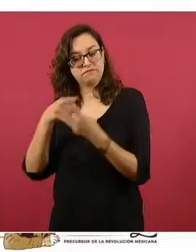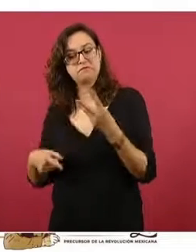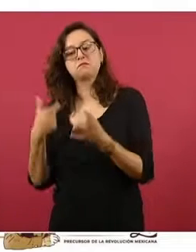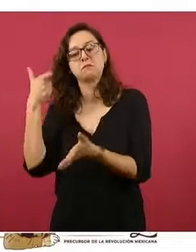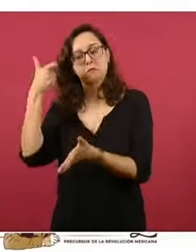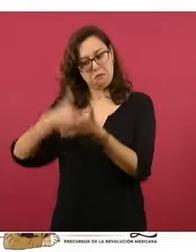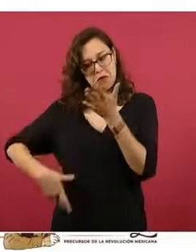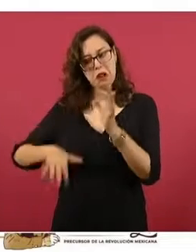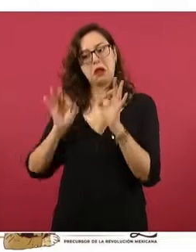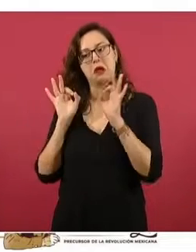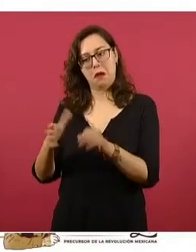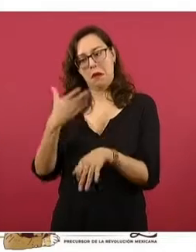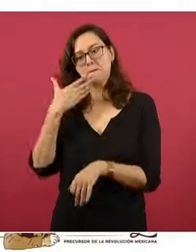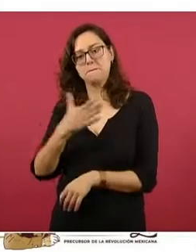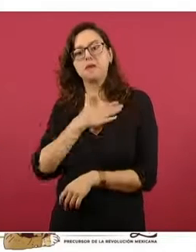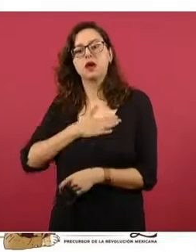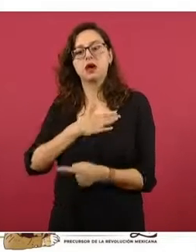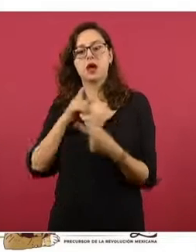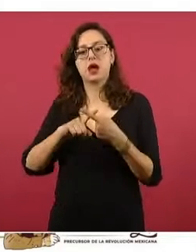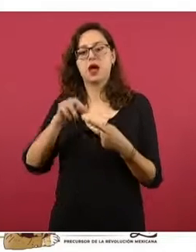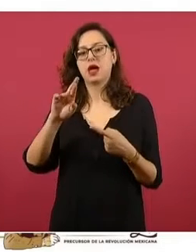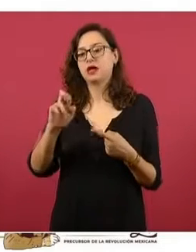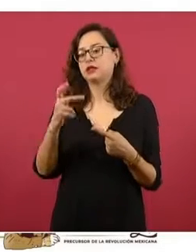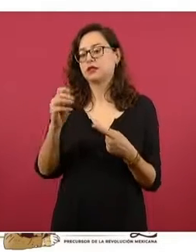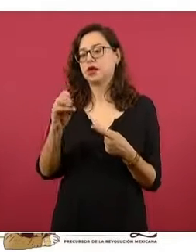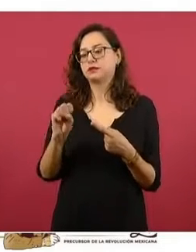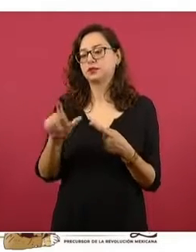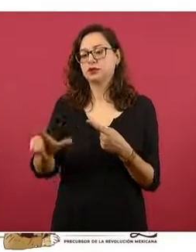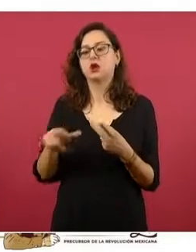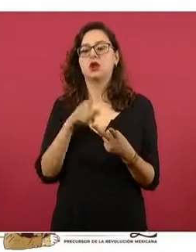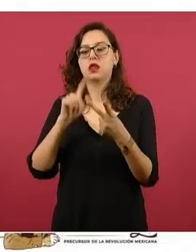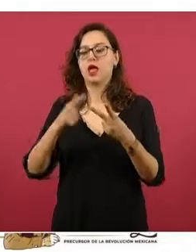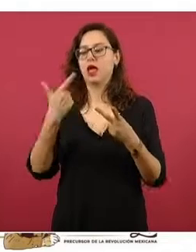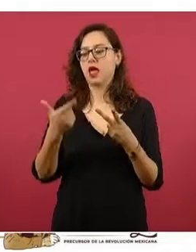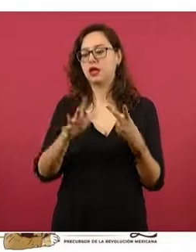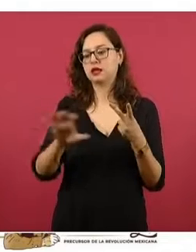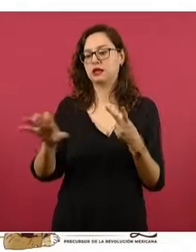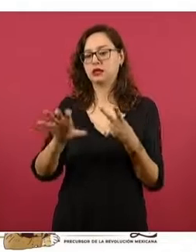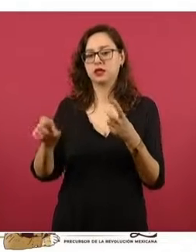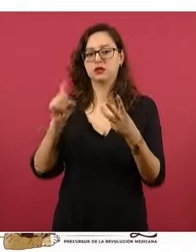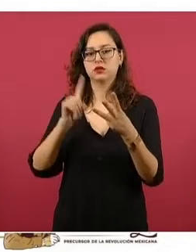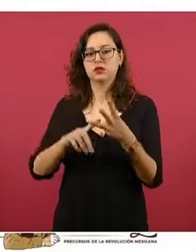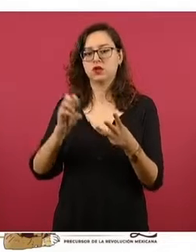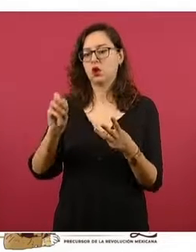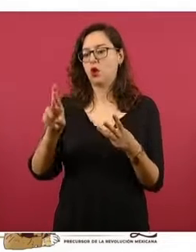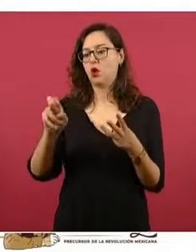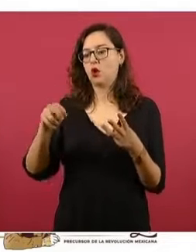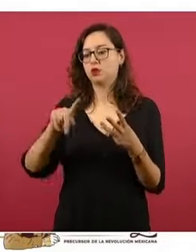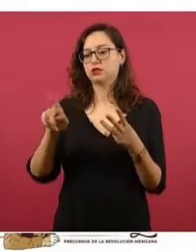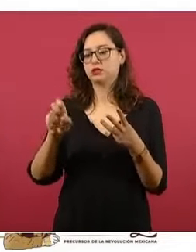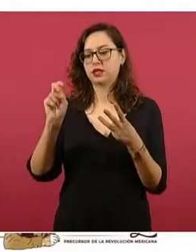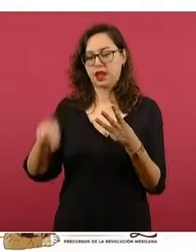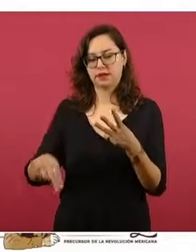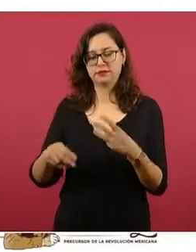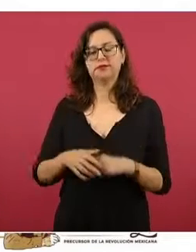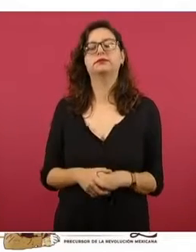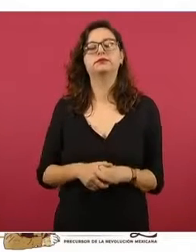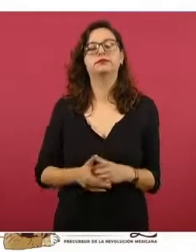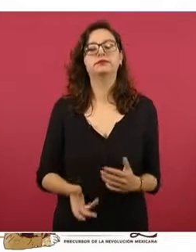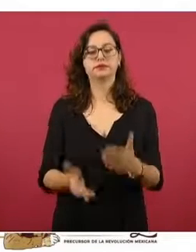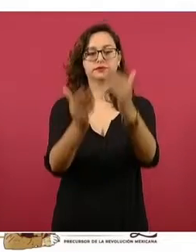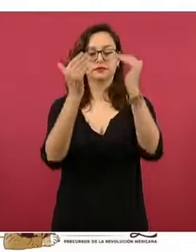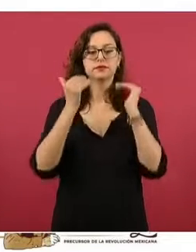sido ya varias semanas, Repsol, G500 y Orsan. Vamos a ver por tipo de combustible.